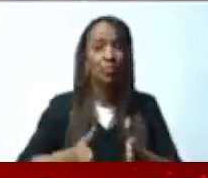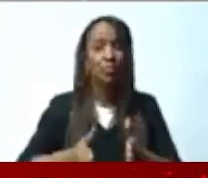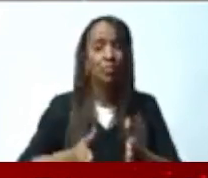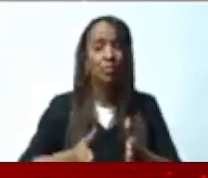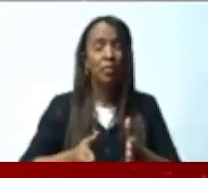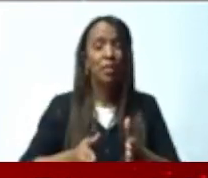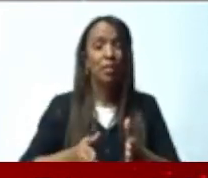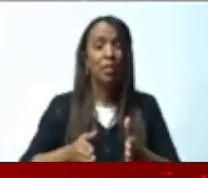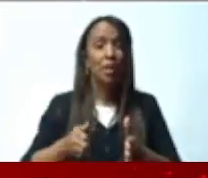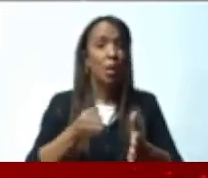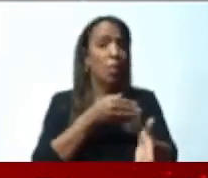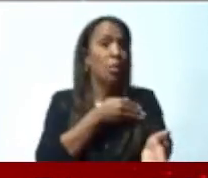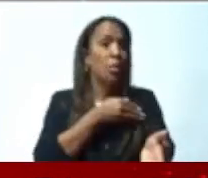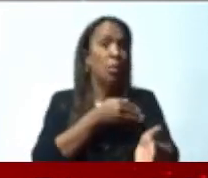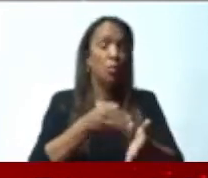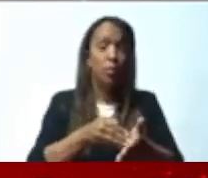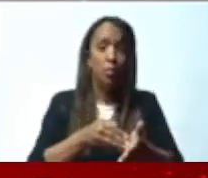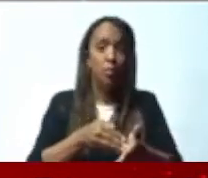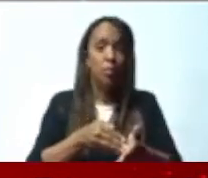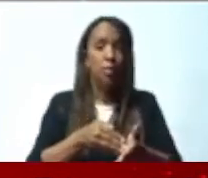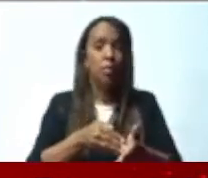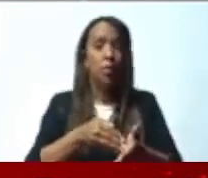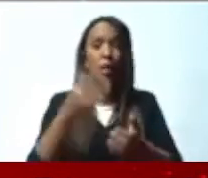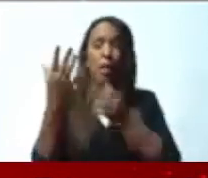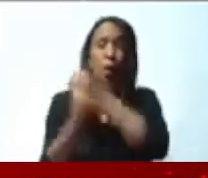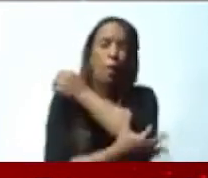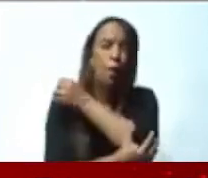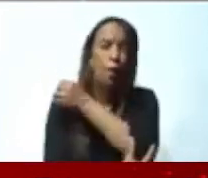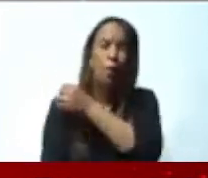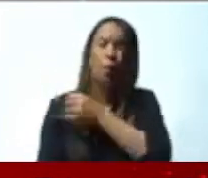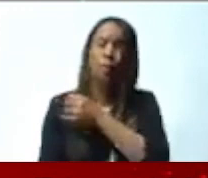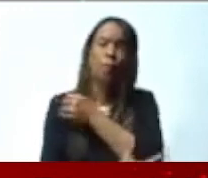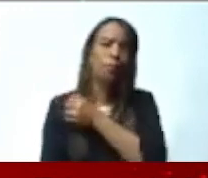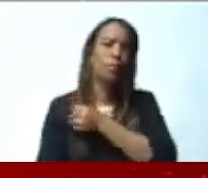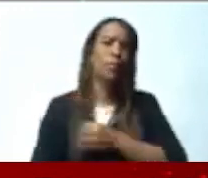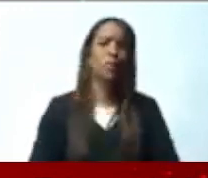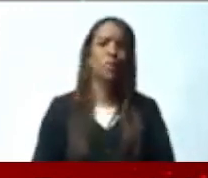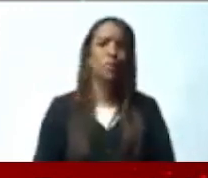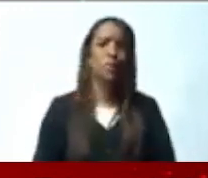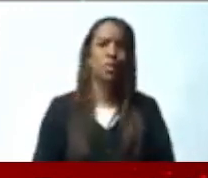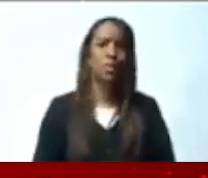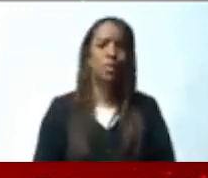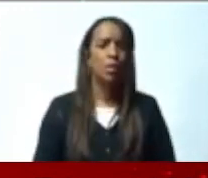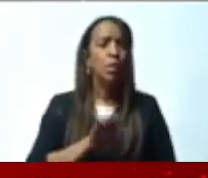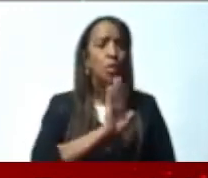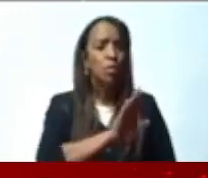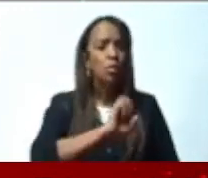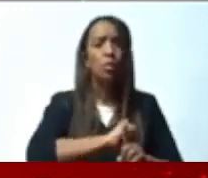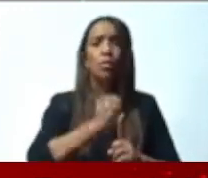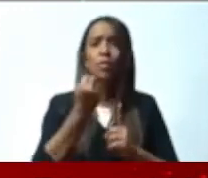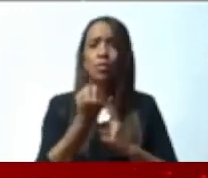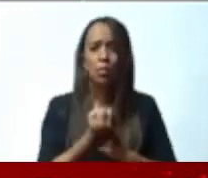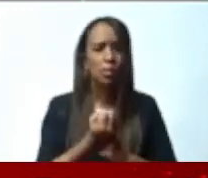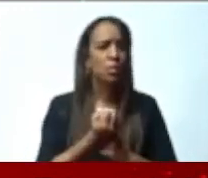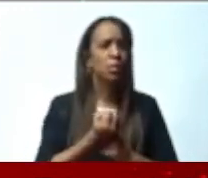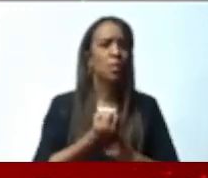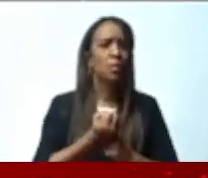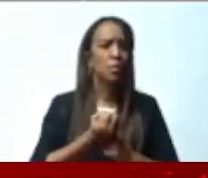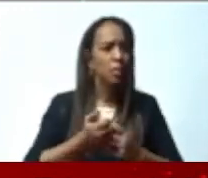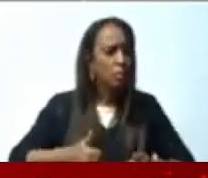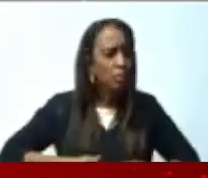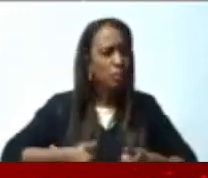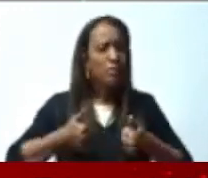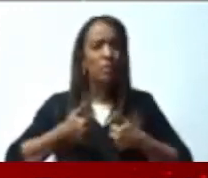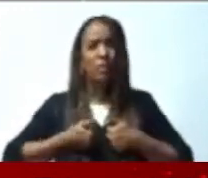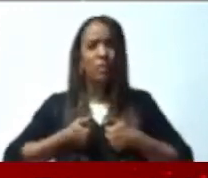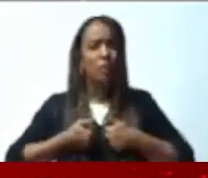posibilidad de tener los medios para crear condiciones, para favorecer mejor sus condiciones de vida. Y